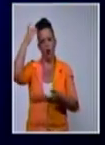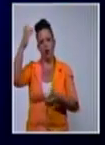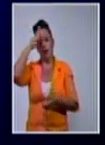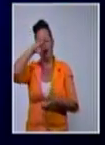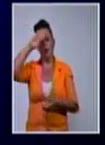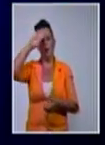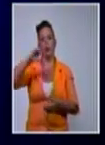Ante la apuesta derrocar